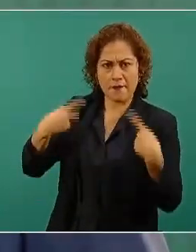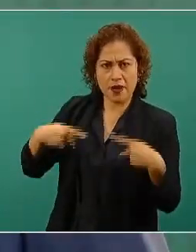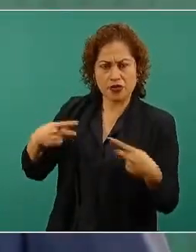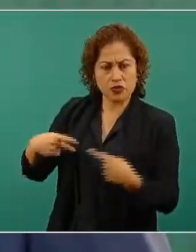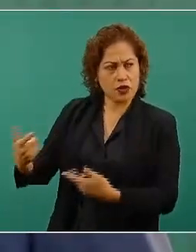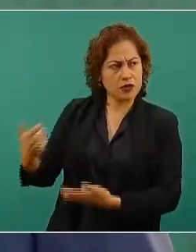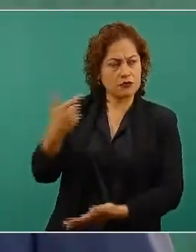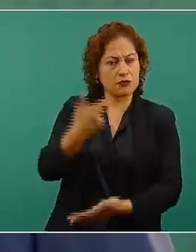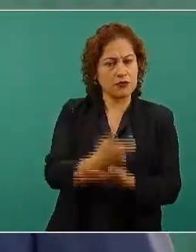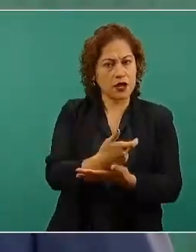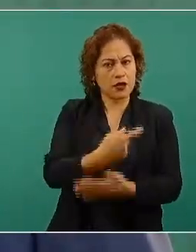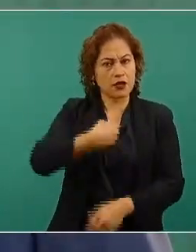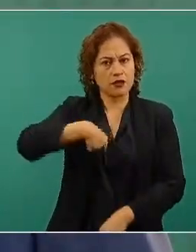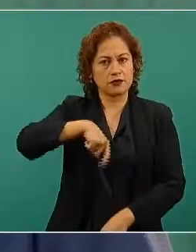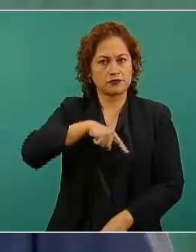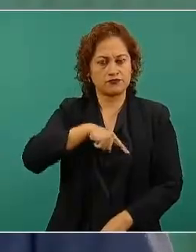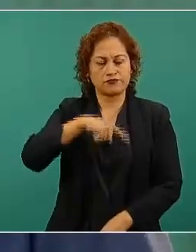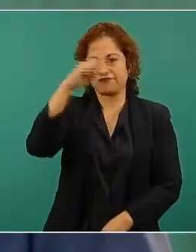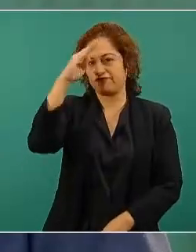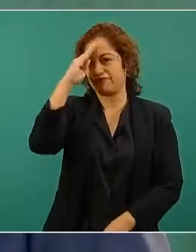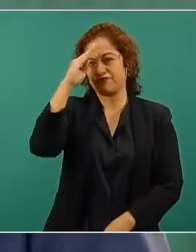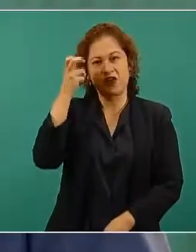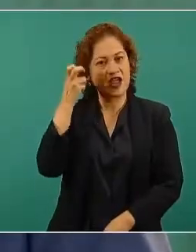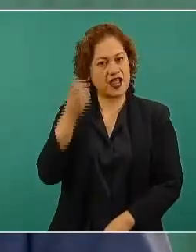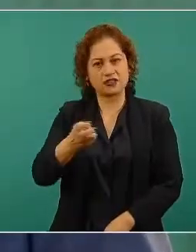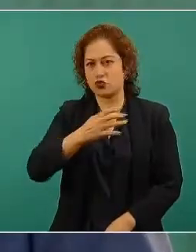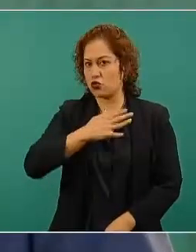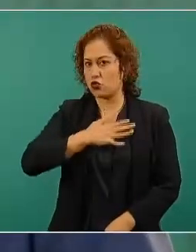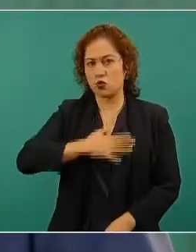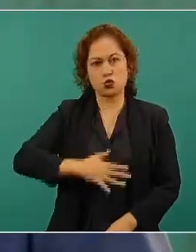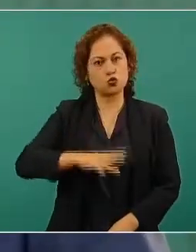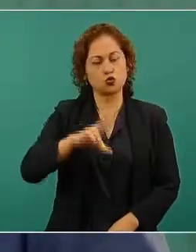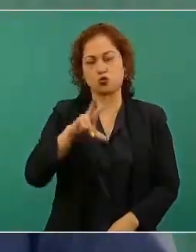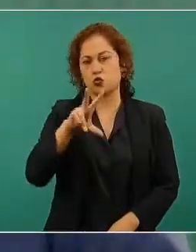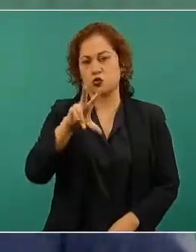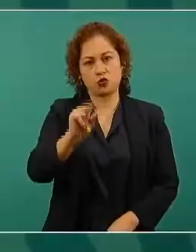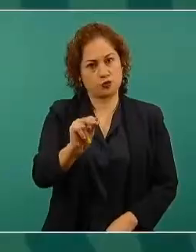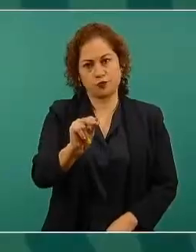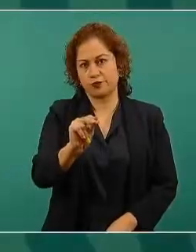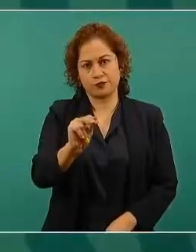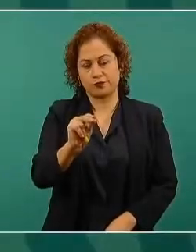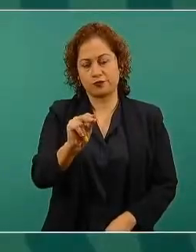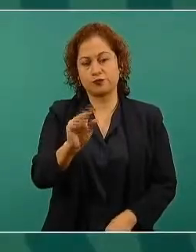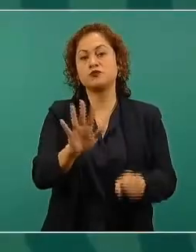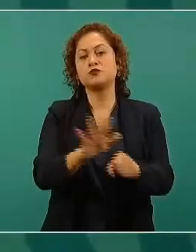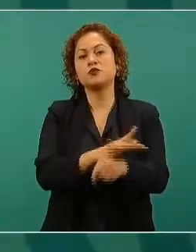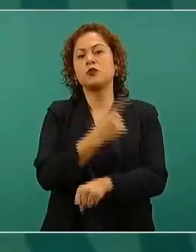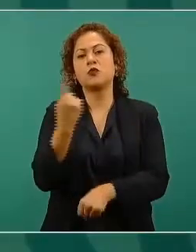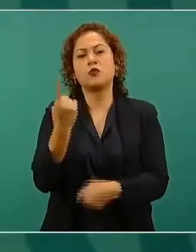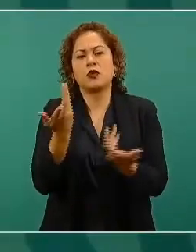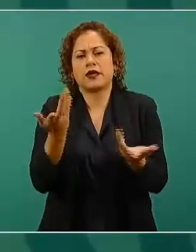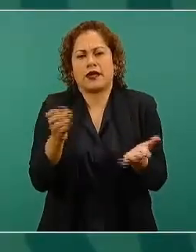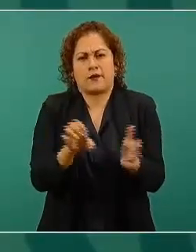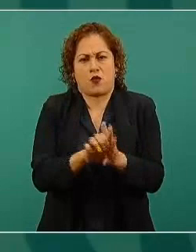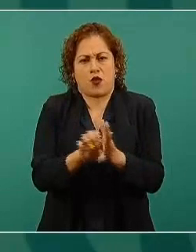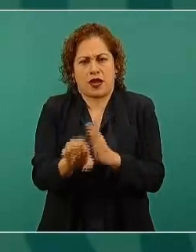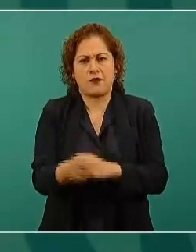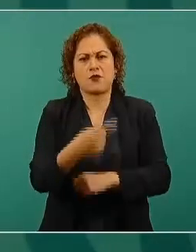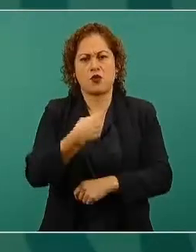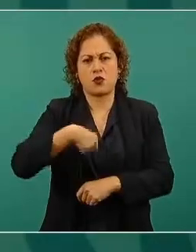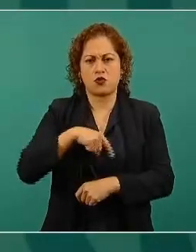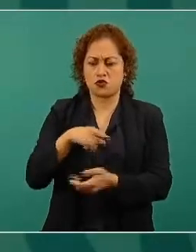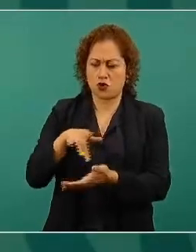Que es una injusticia que estemos utilizando dinero del presupuesto para subsidiar